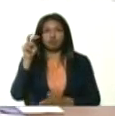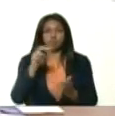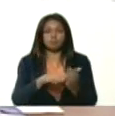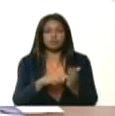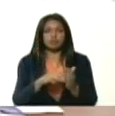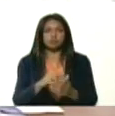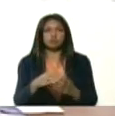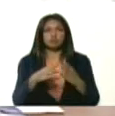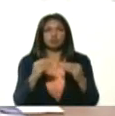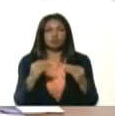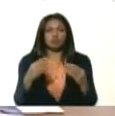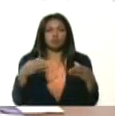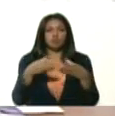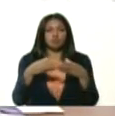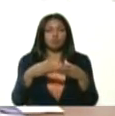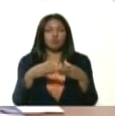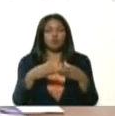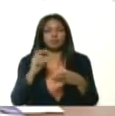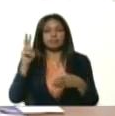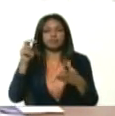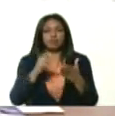mi saludo a toda la promoción del año 2000.